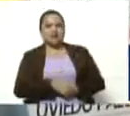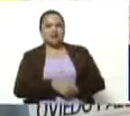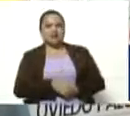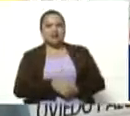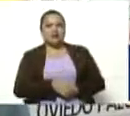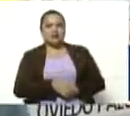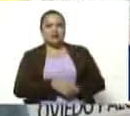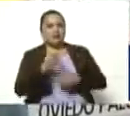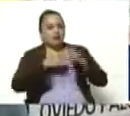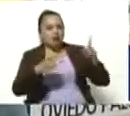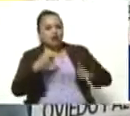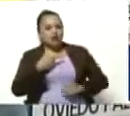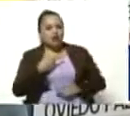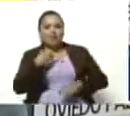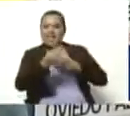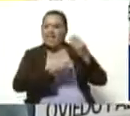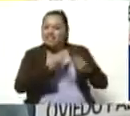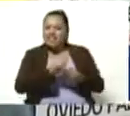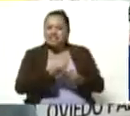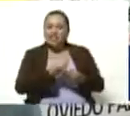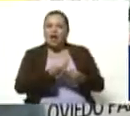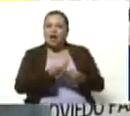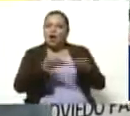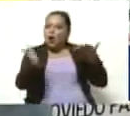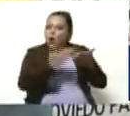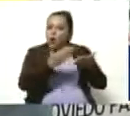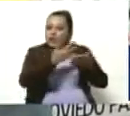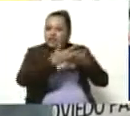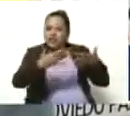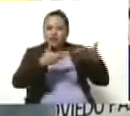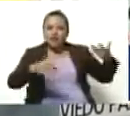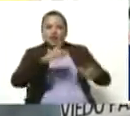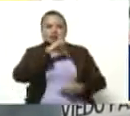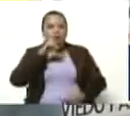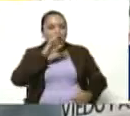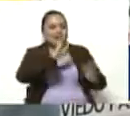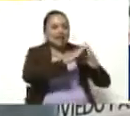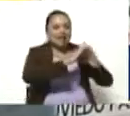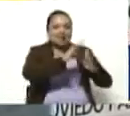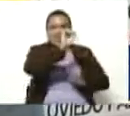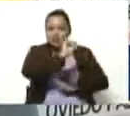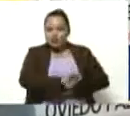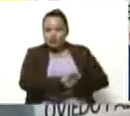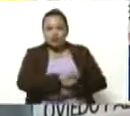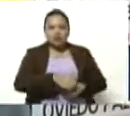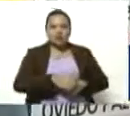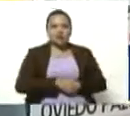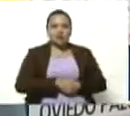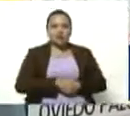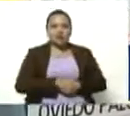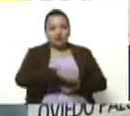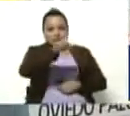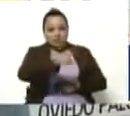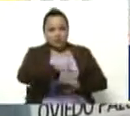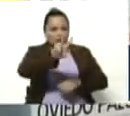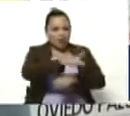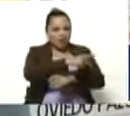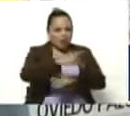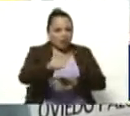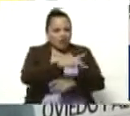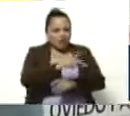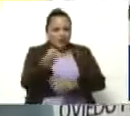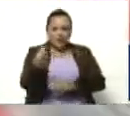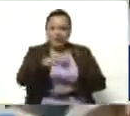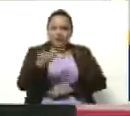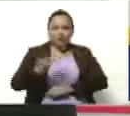le dedicaría todo un libro, Morada al Sur, de Aurelio Arturo, el poeta, uno de los poetas tutelares de